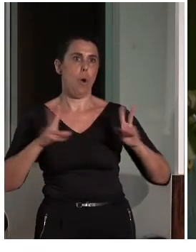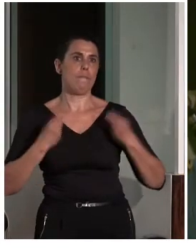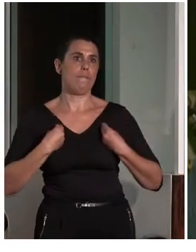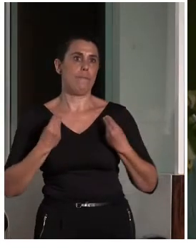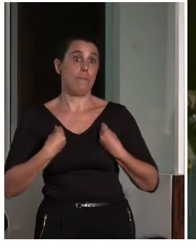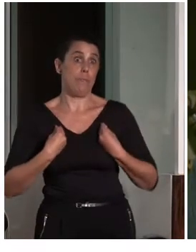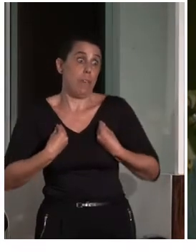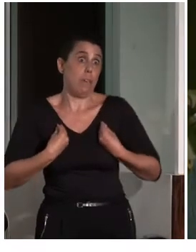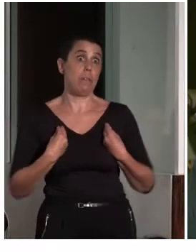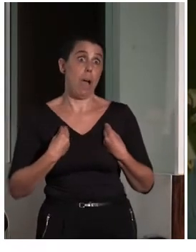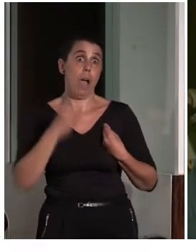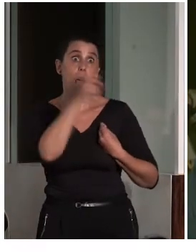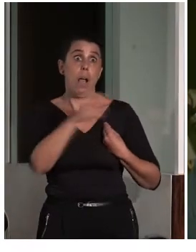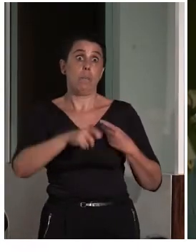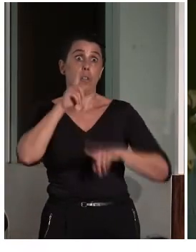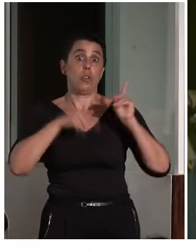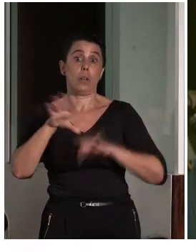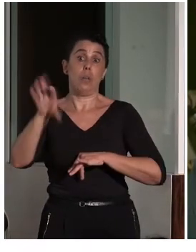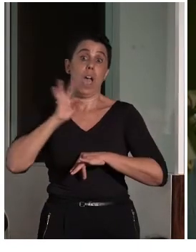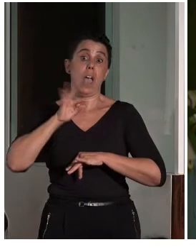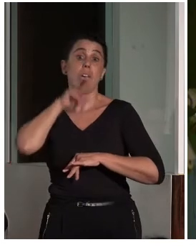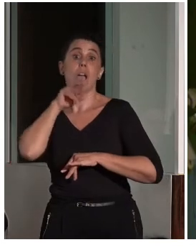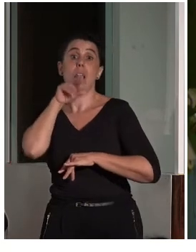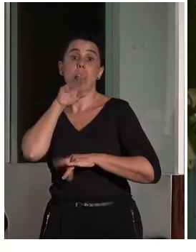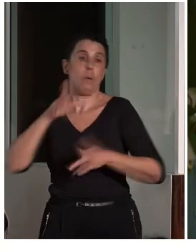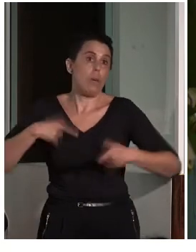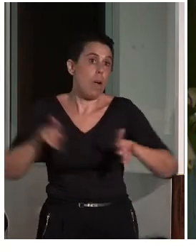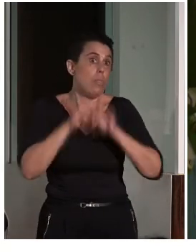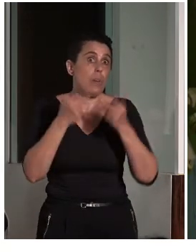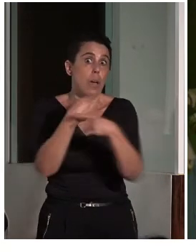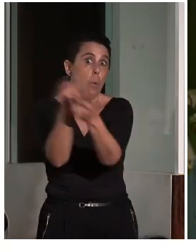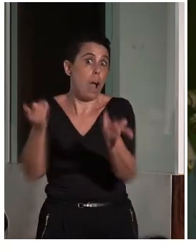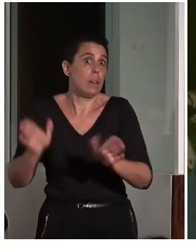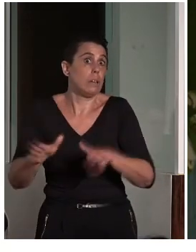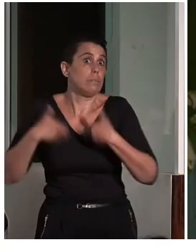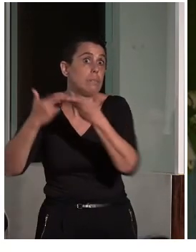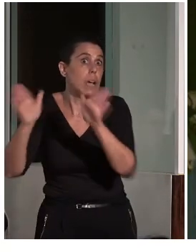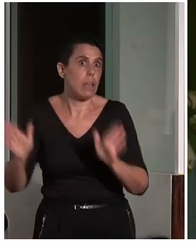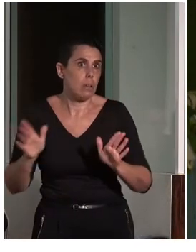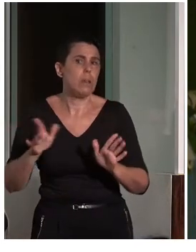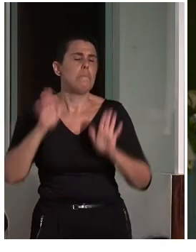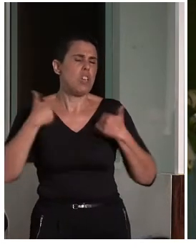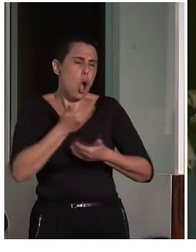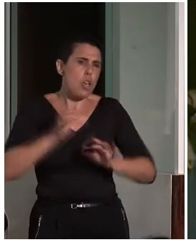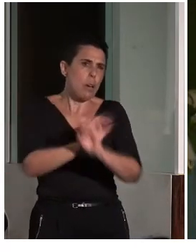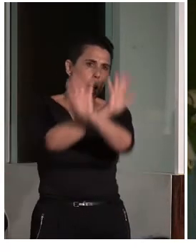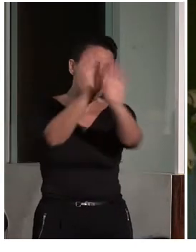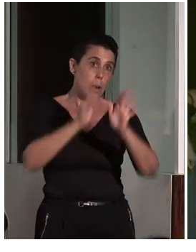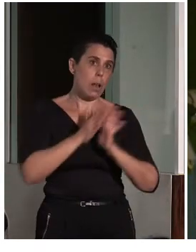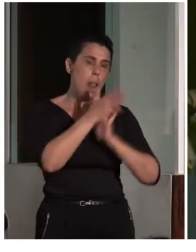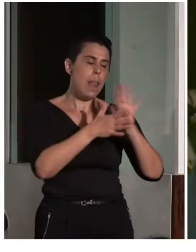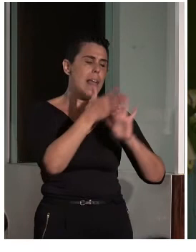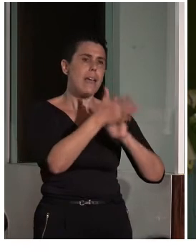escogido la lengua oral por determinadas cuestiones, múltiple, pero que la lengua de signos, quiero aclarar, que es que sigue absolutamente